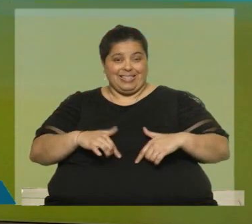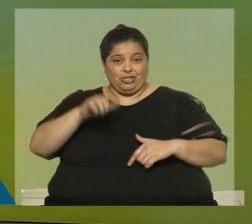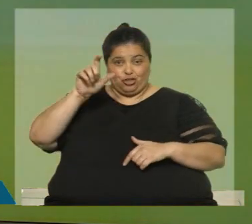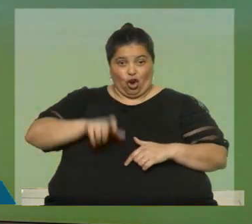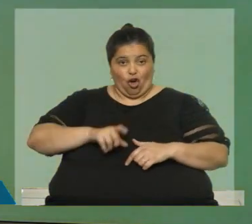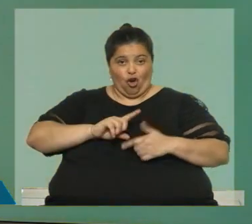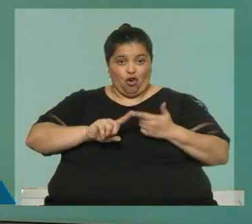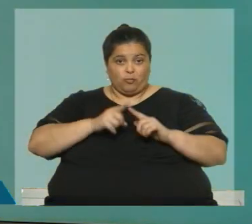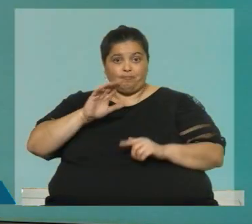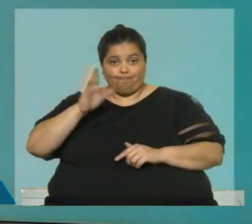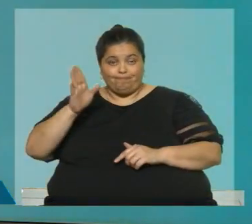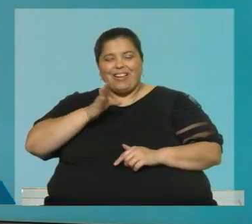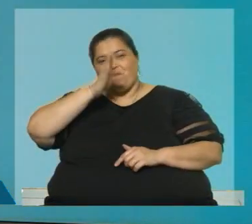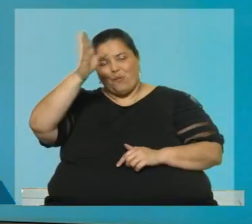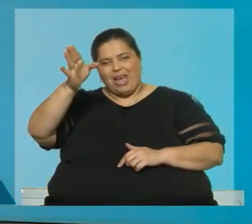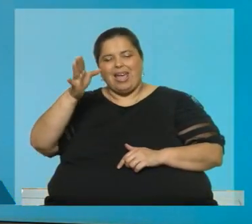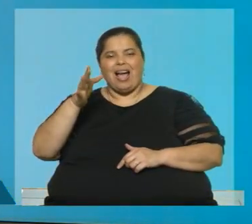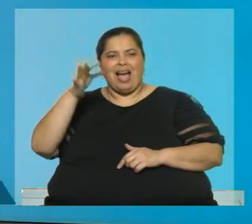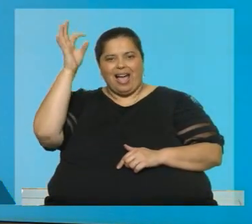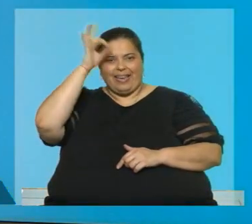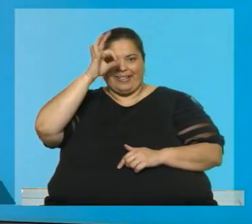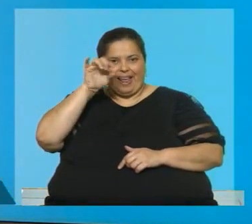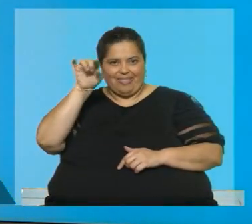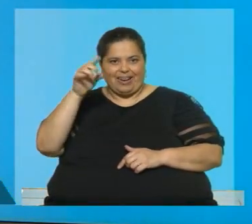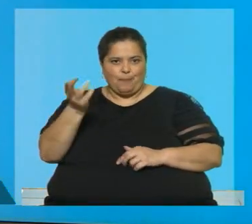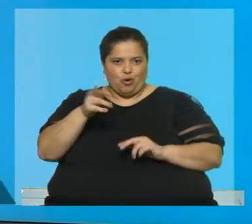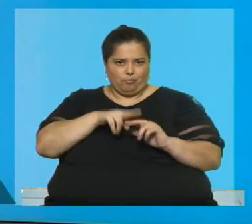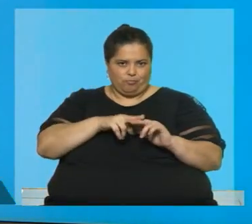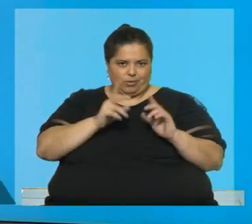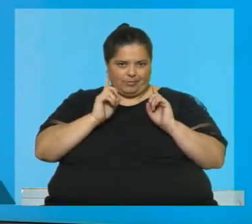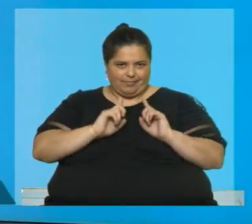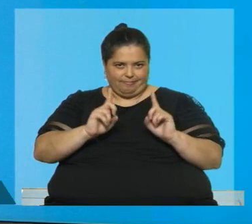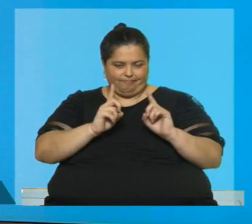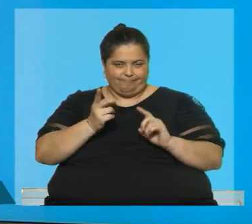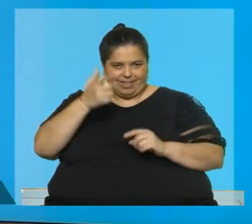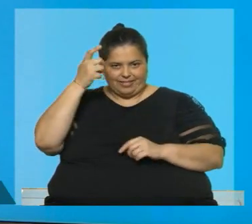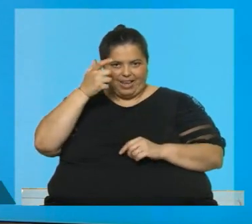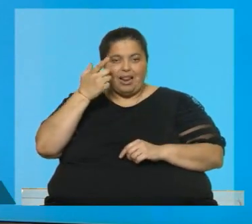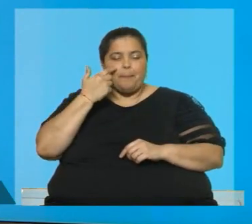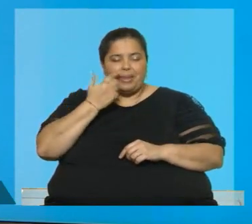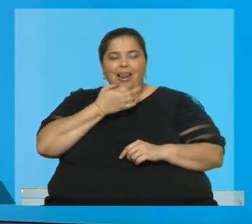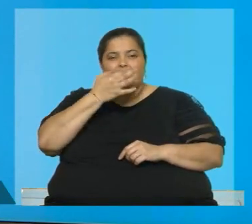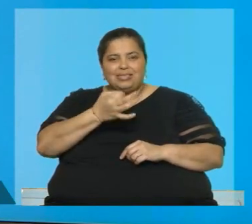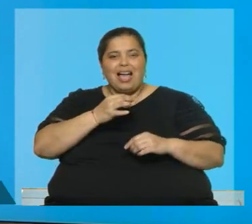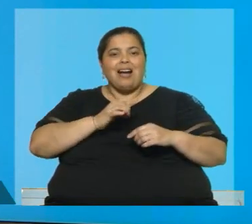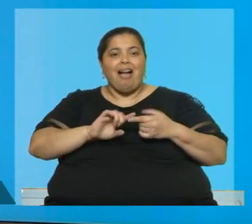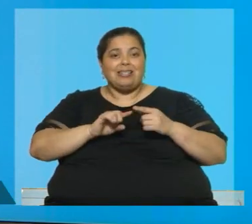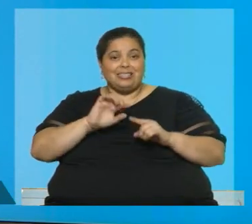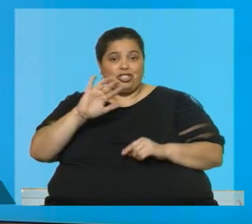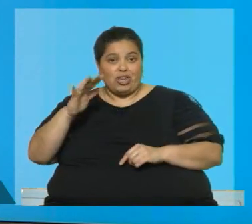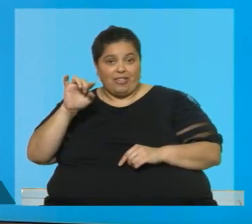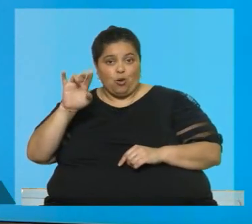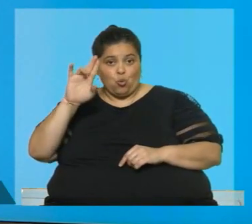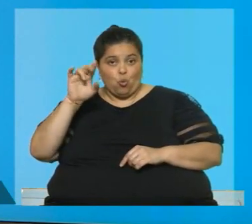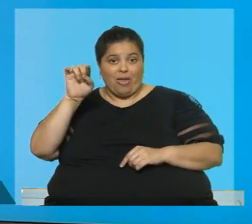Alemania, ahora está en el Reino Unido por esto de la muerte de la reina. Y mire lo que decía el Canciller de Uruguay, Francisco Bustillo, desde